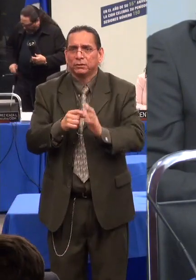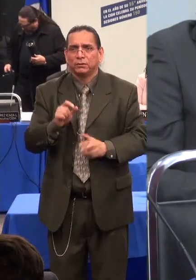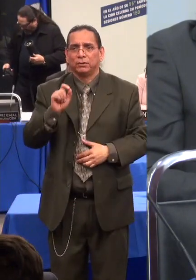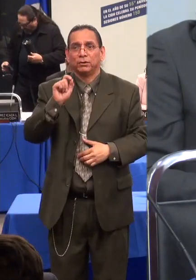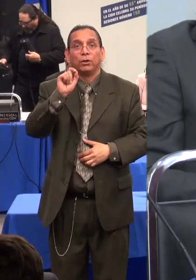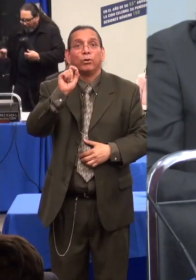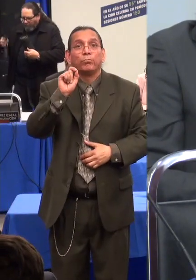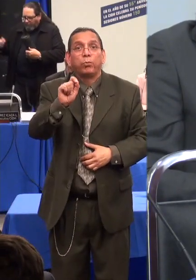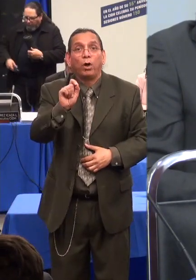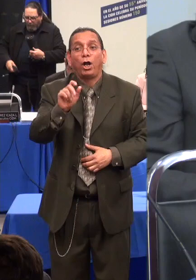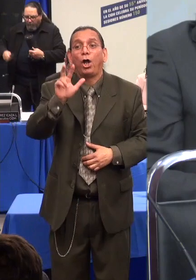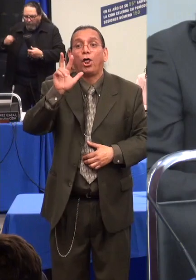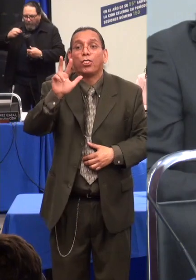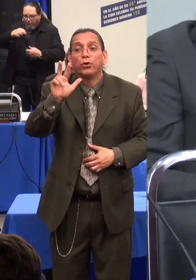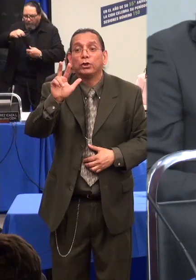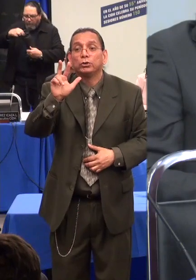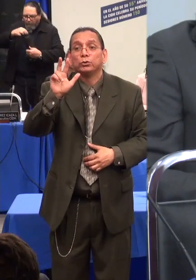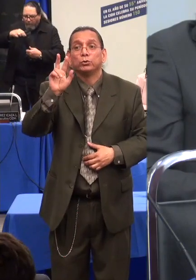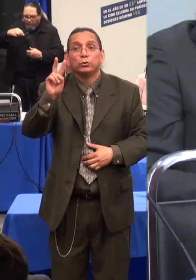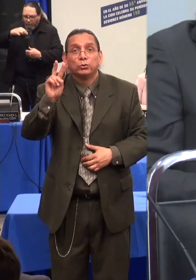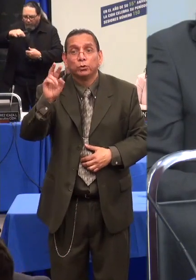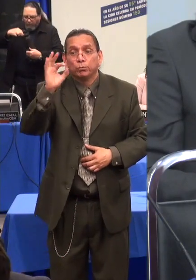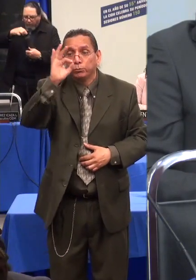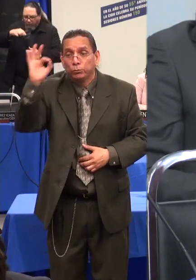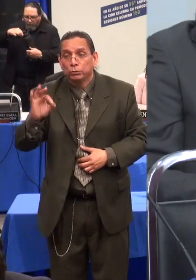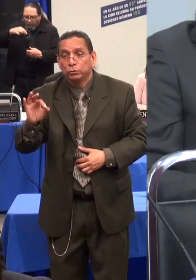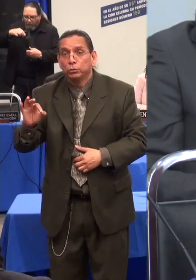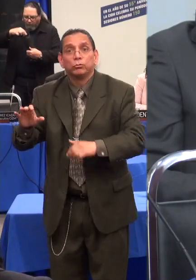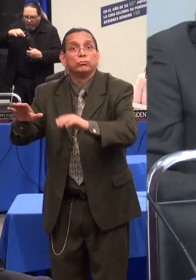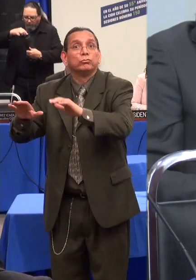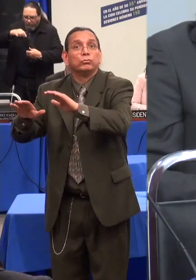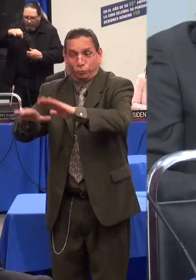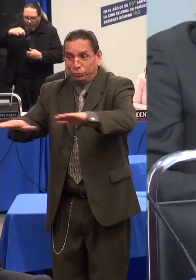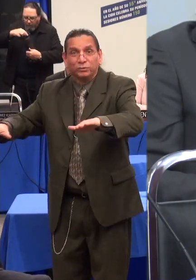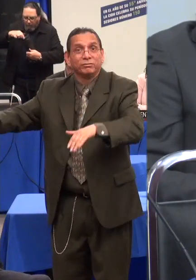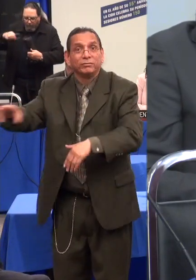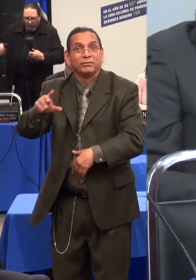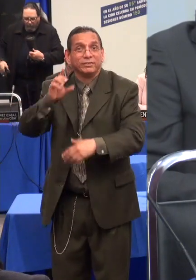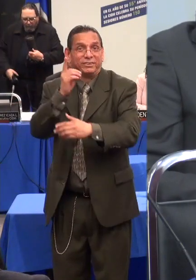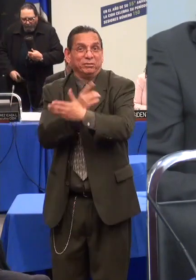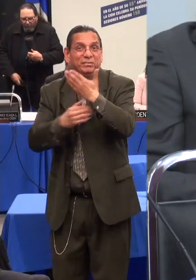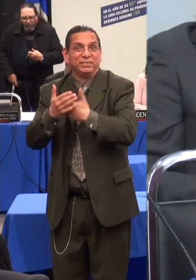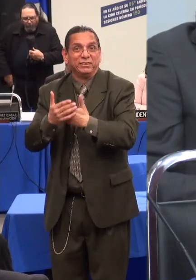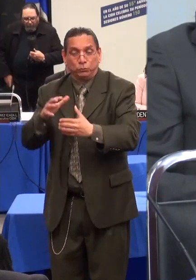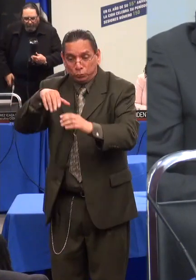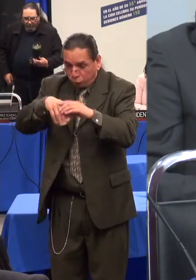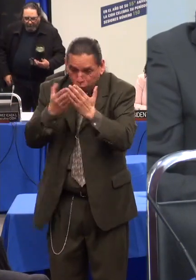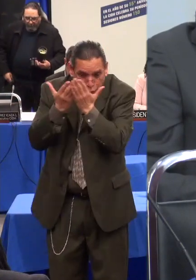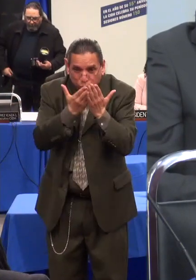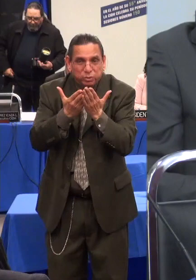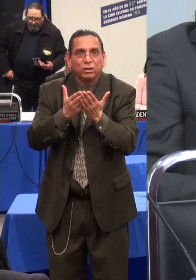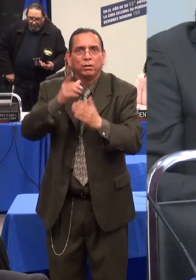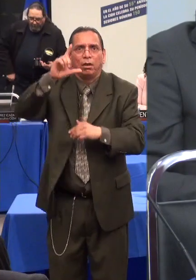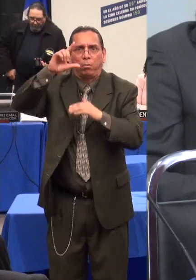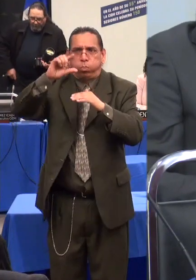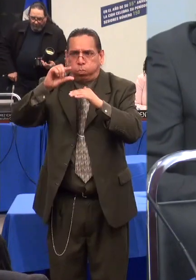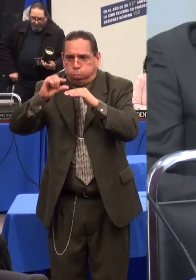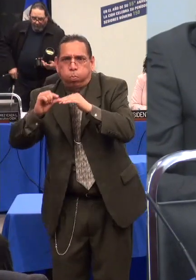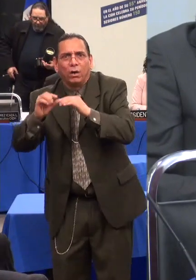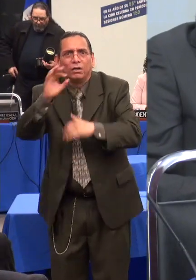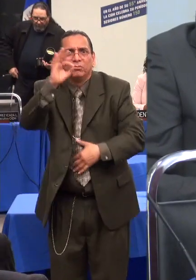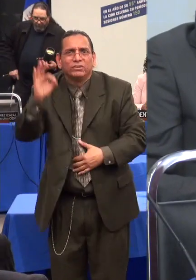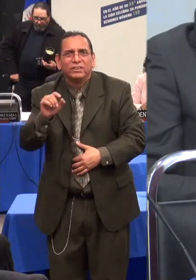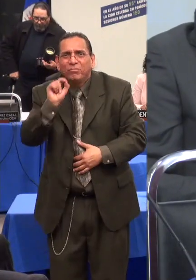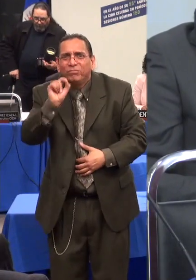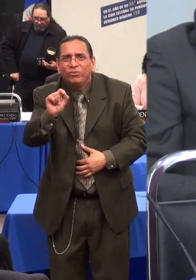colegios formales es obligatorio dictar material sobre educación sexual y reproductiva. La desescolarización tiene un